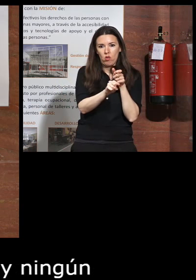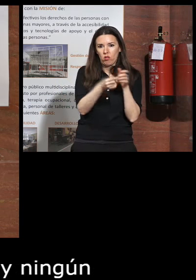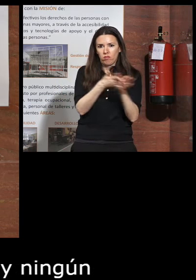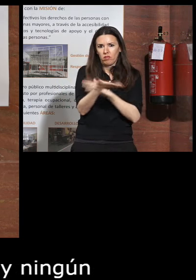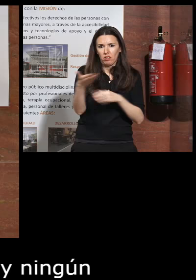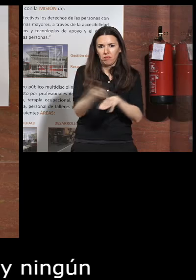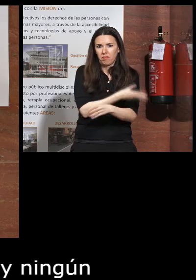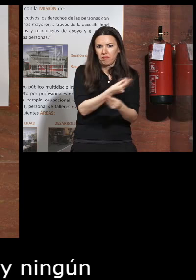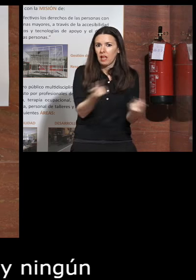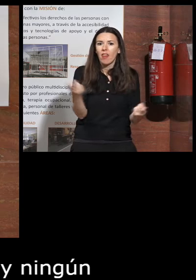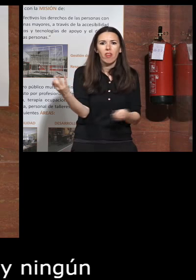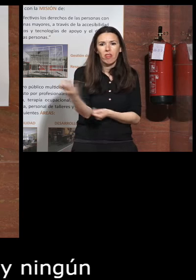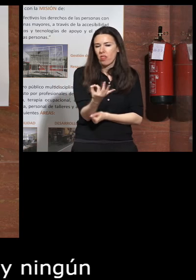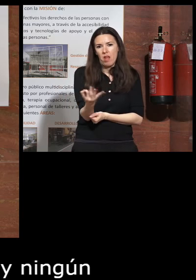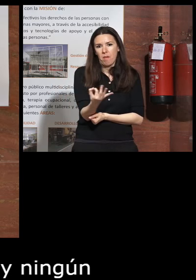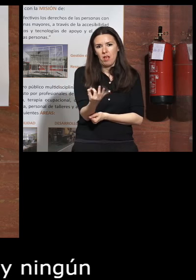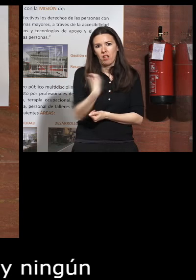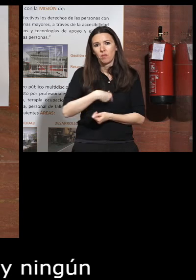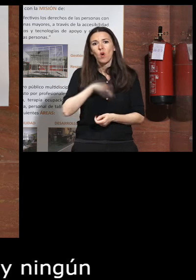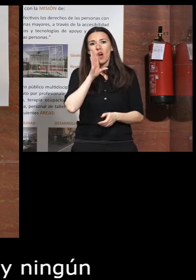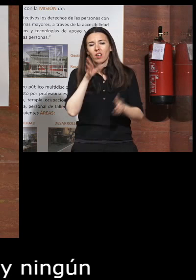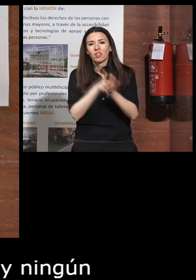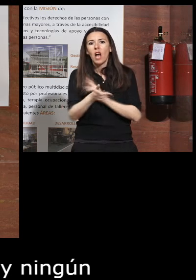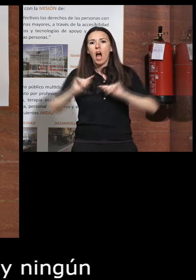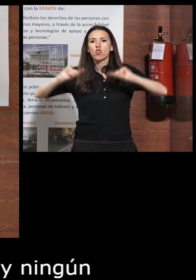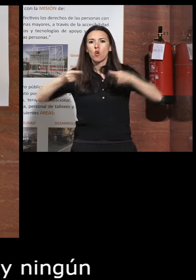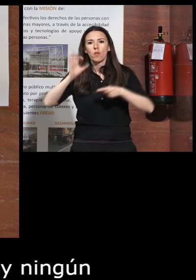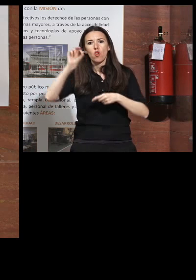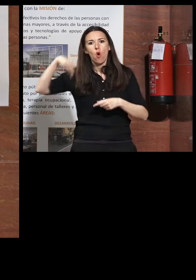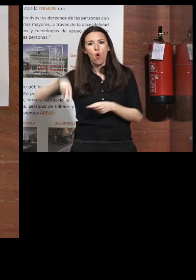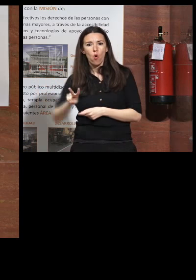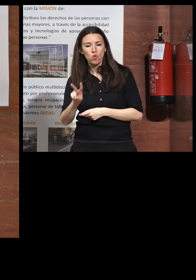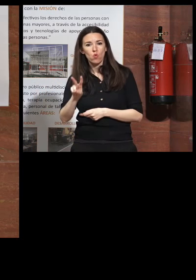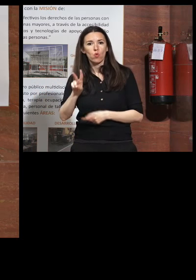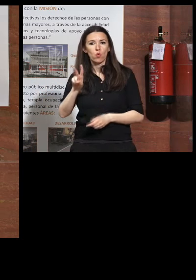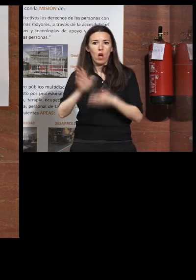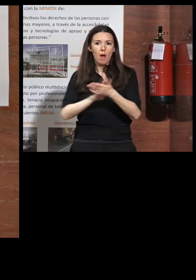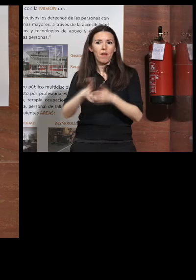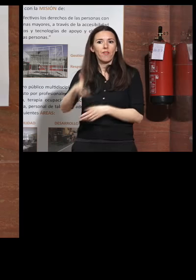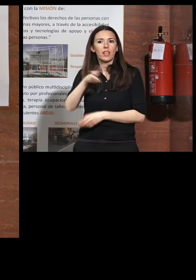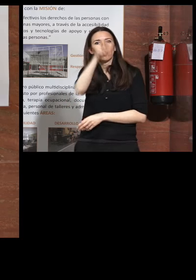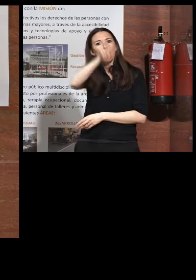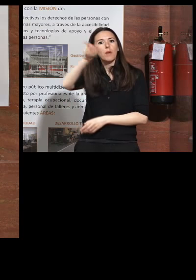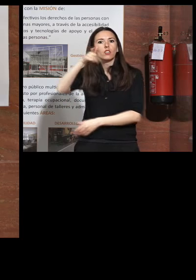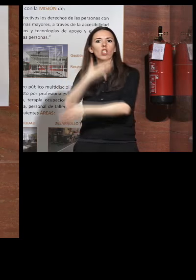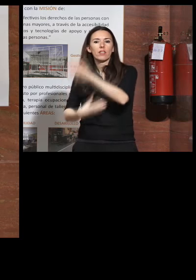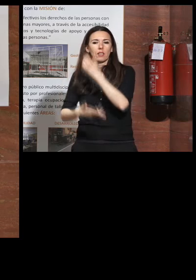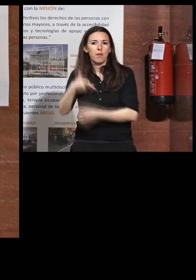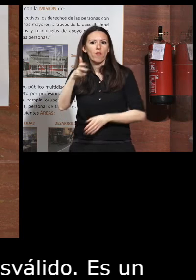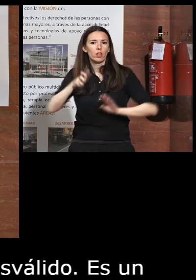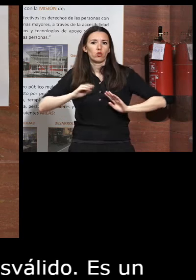extinción es decir que debe desaparecer por lo que te digo hay una convención de la ONU que se llama de los derechos de las personas con discapacidad